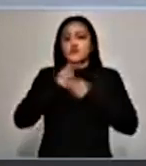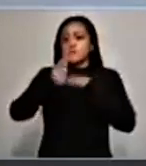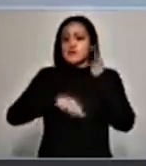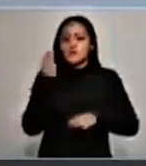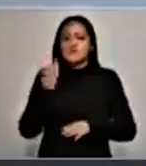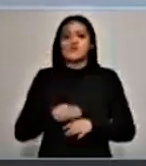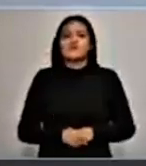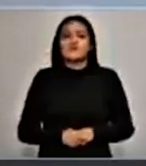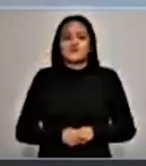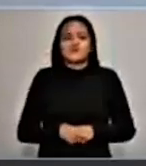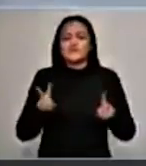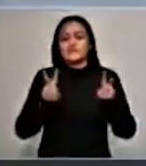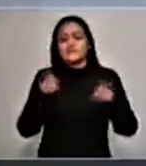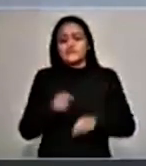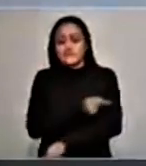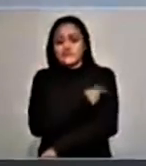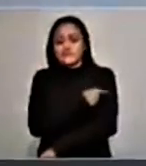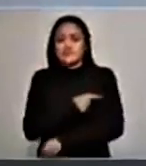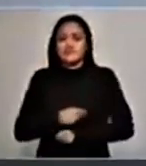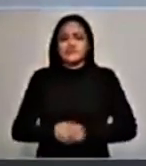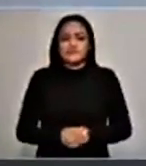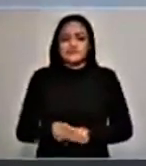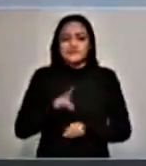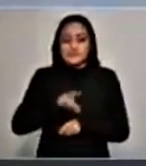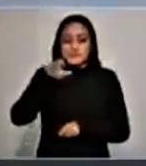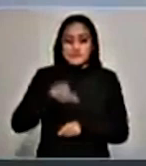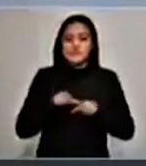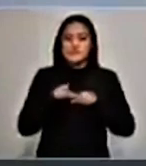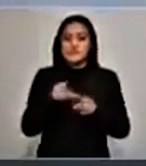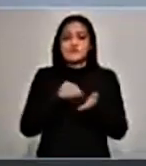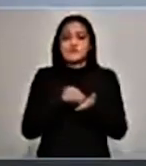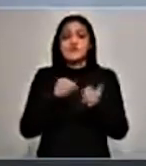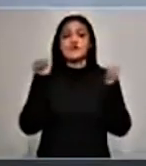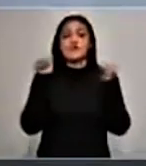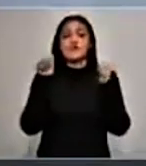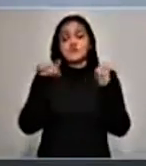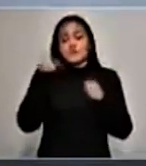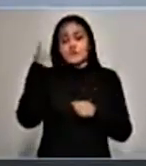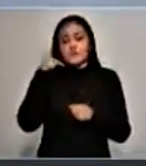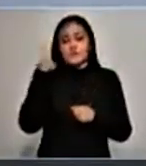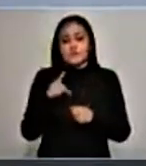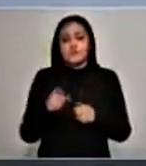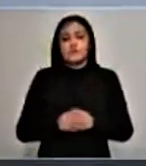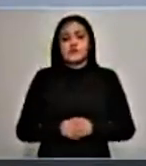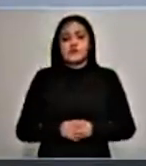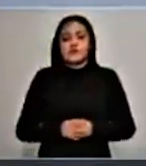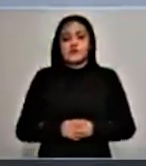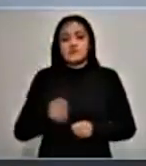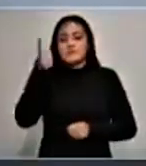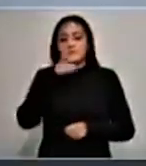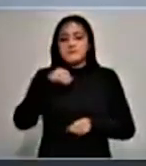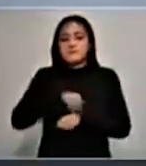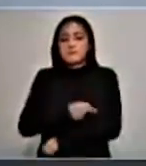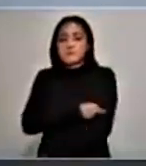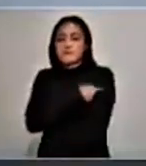mundial. Ya en temas vacunas, el día de hoy continuamos en Puebla Capital para